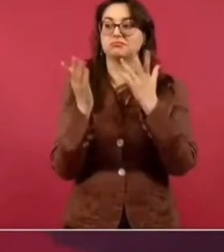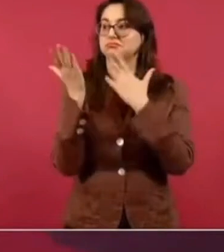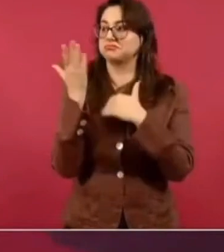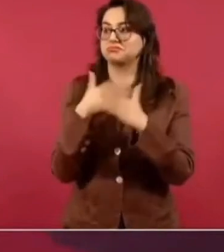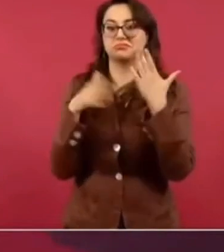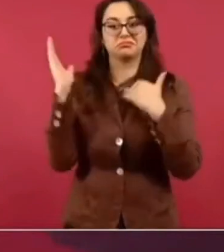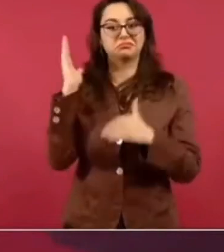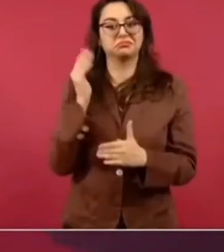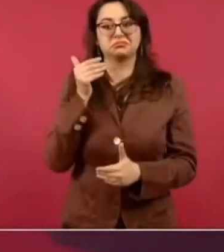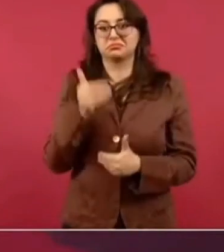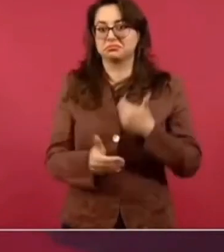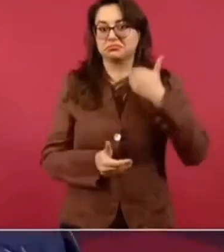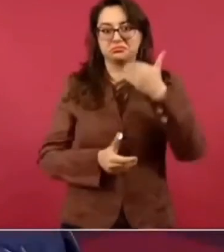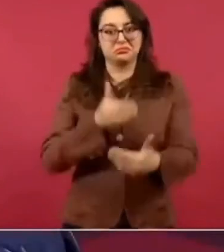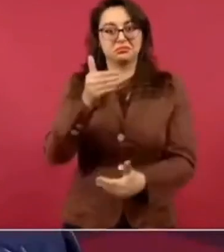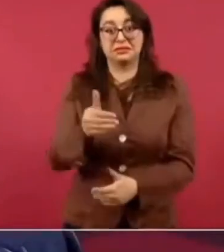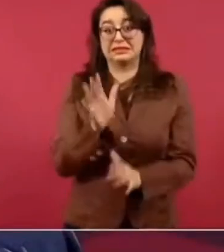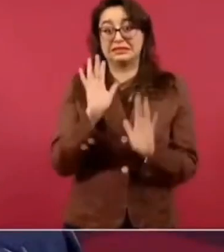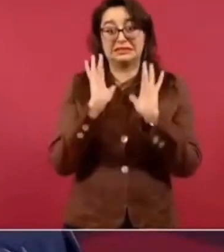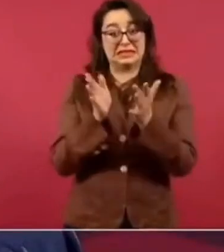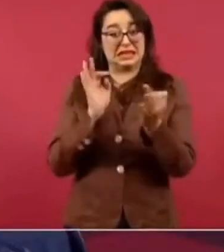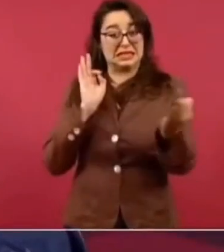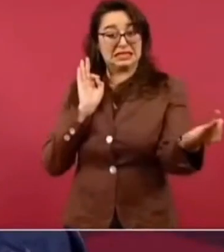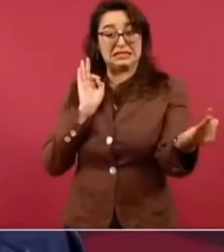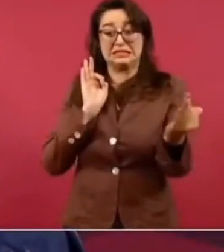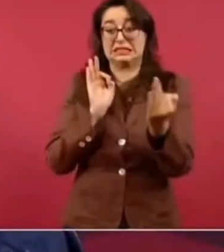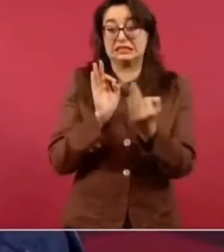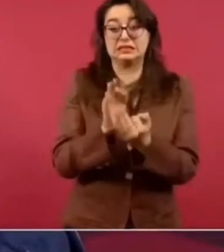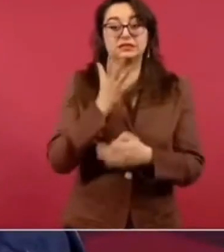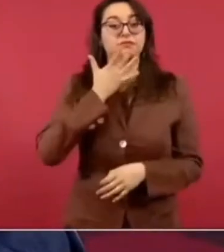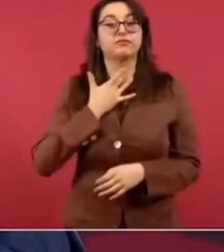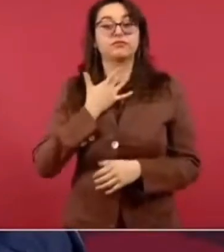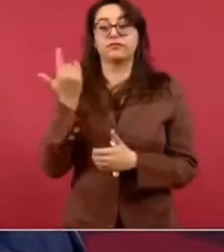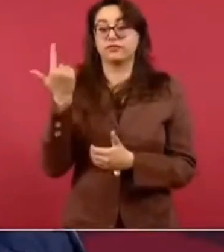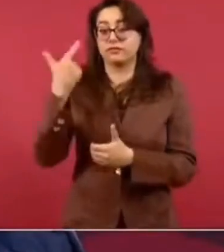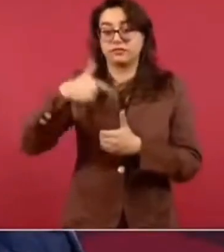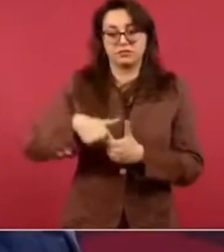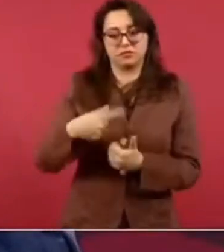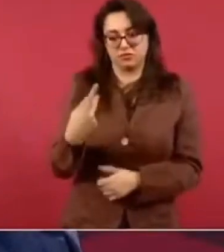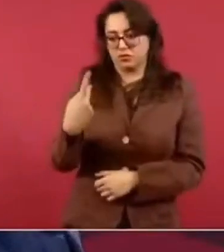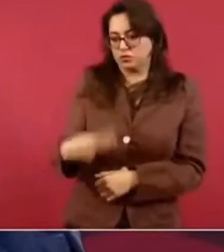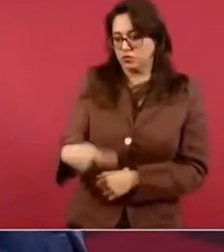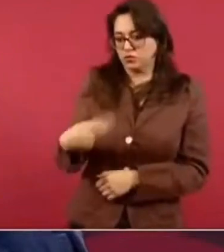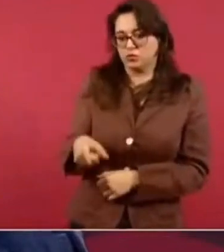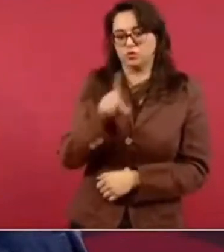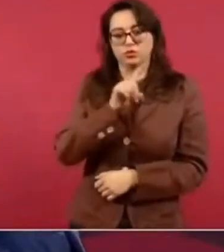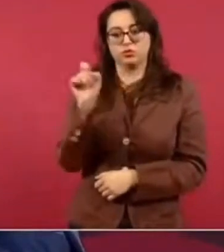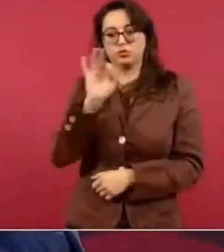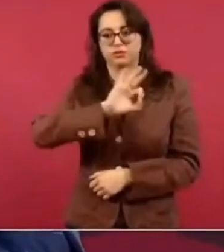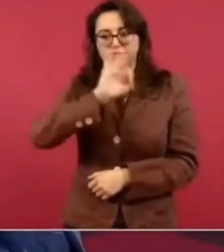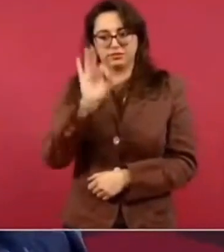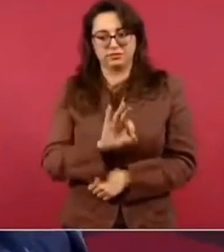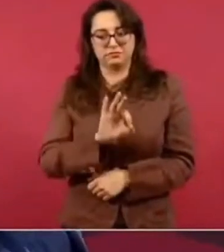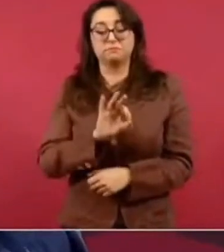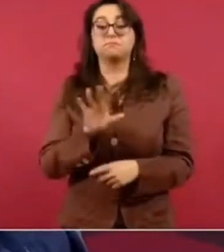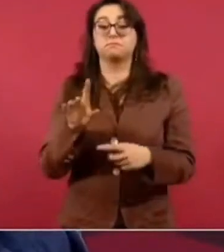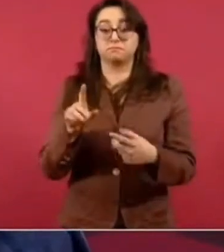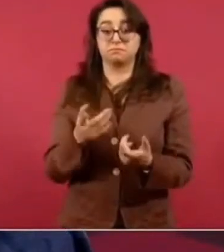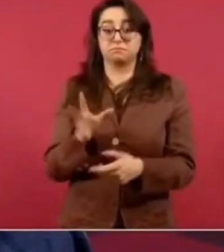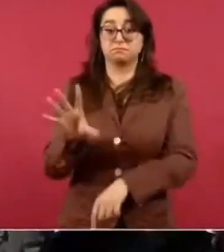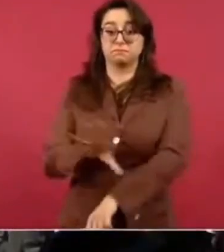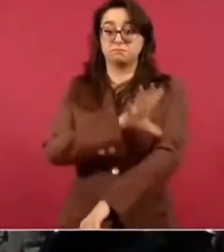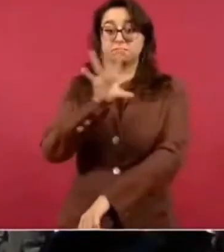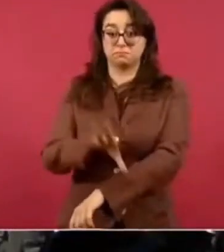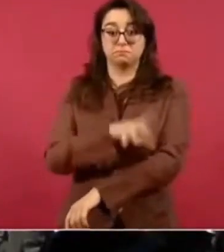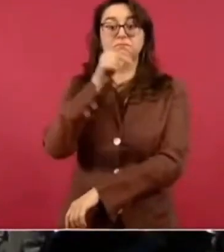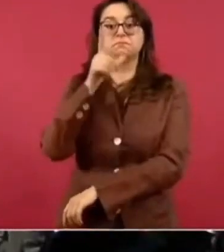en combustibles y en el caso de la industria eléctrica también vamos hacia